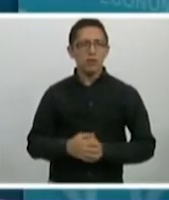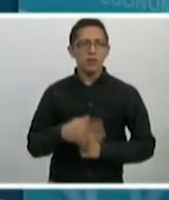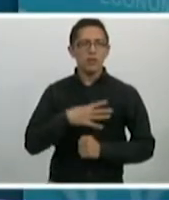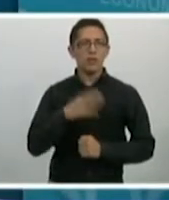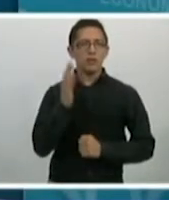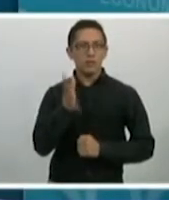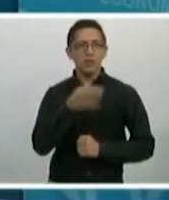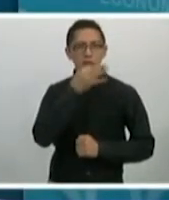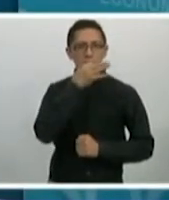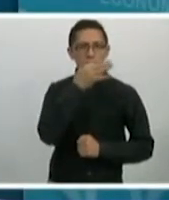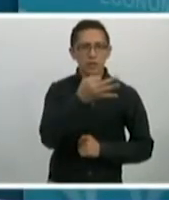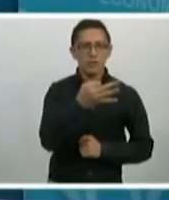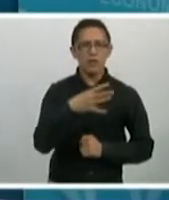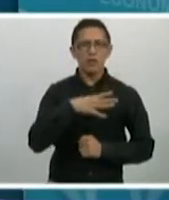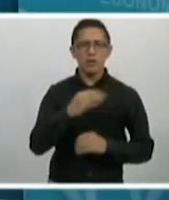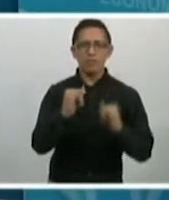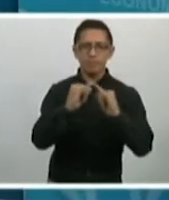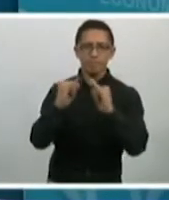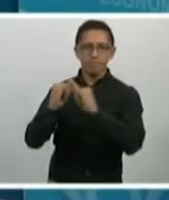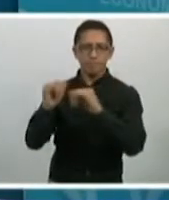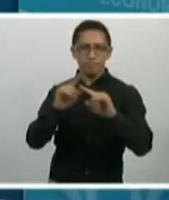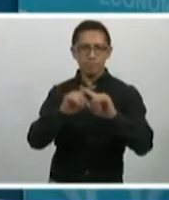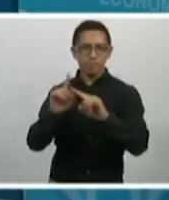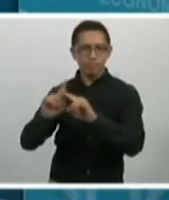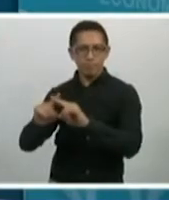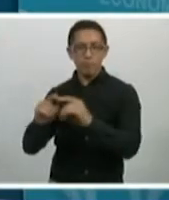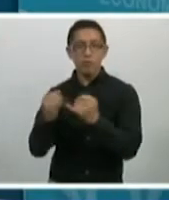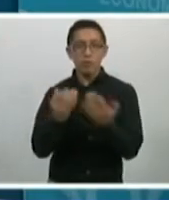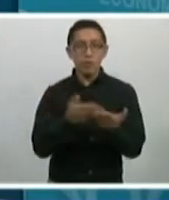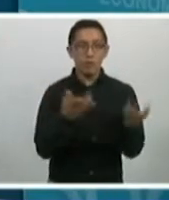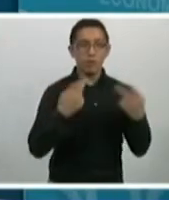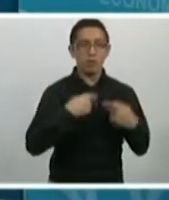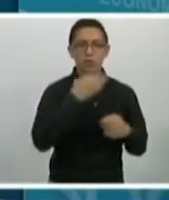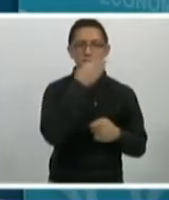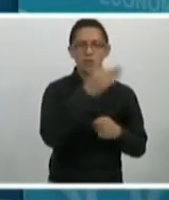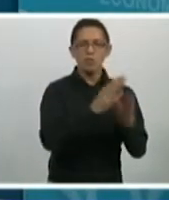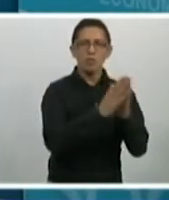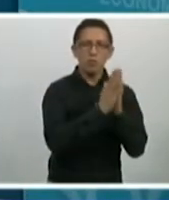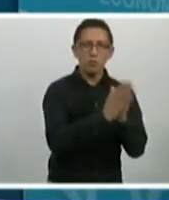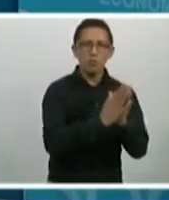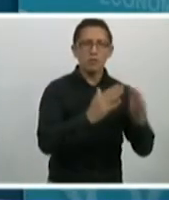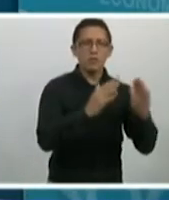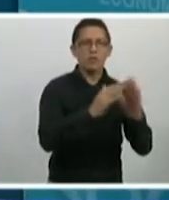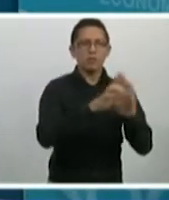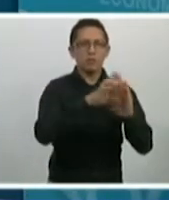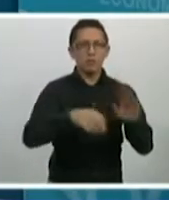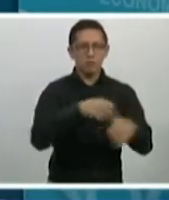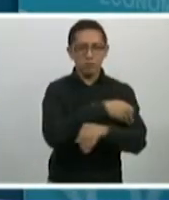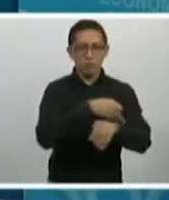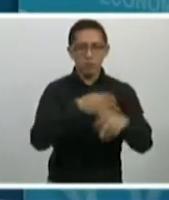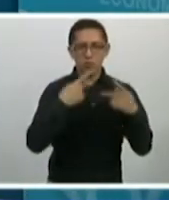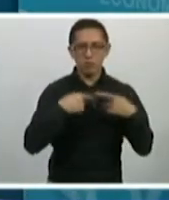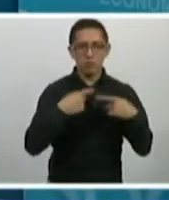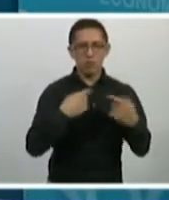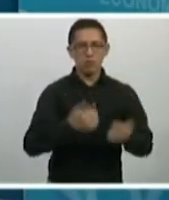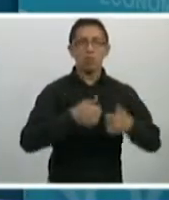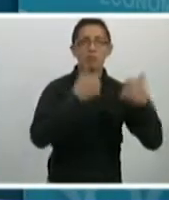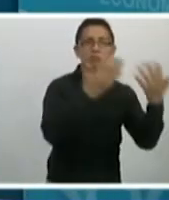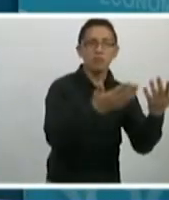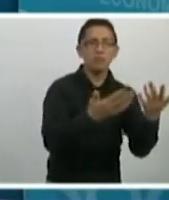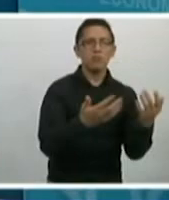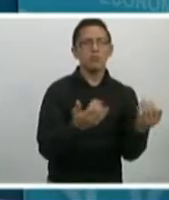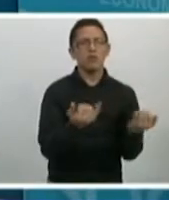diferentes casas en cuanto a las fiestas de no más de 10 personas, hacerlo al aire libre,